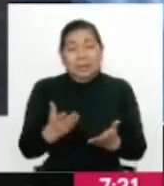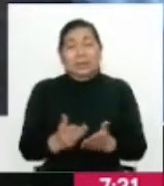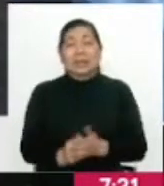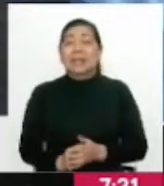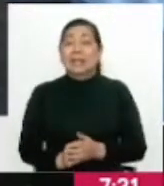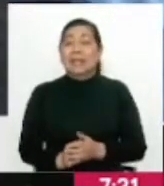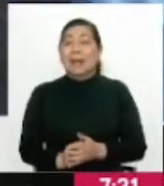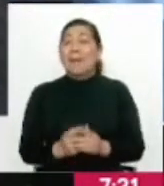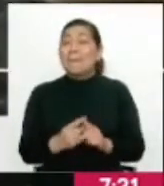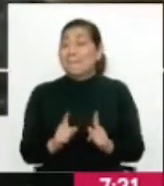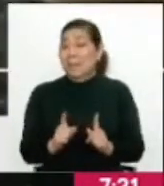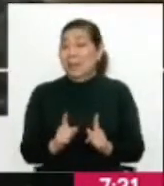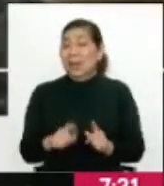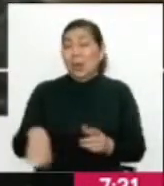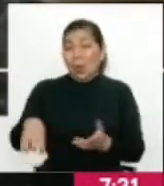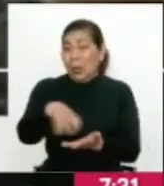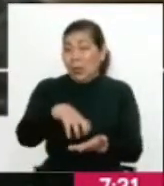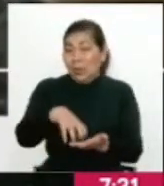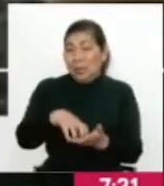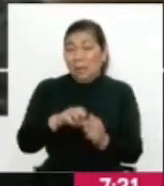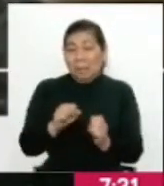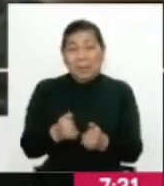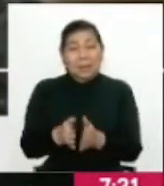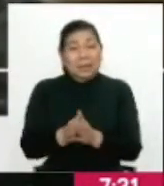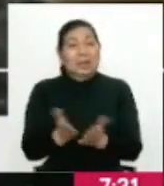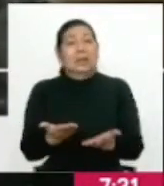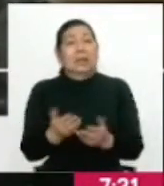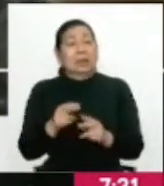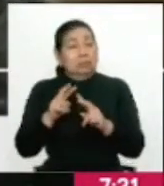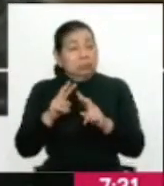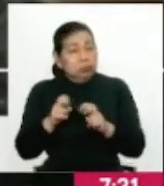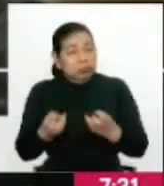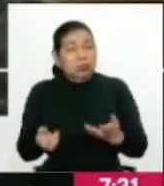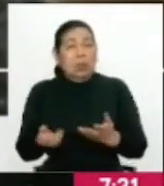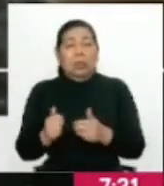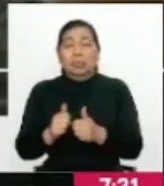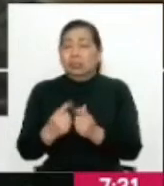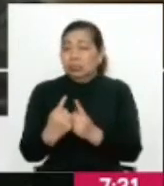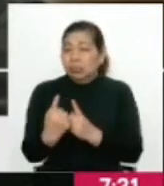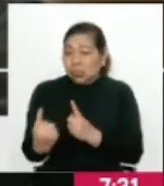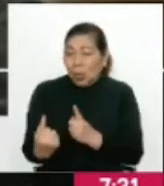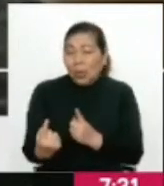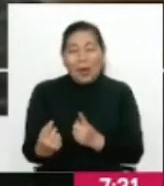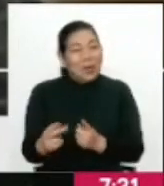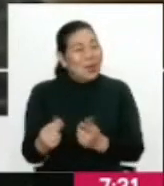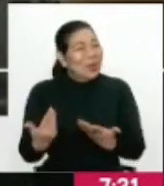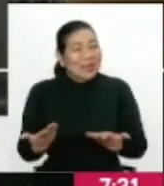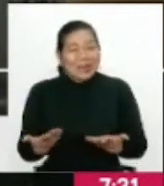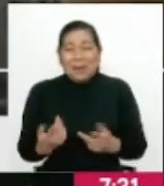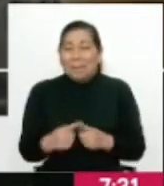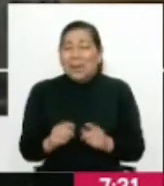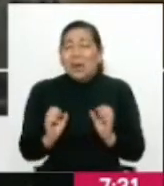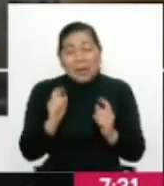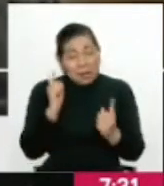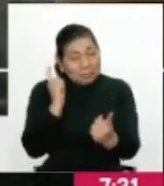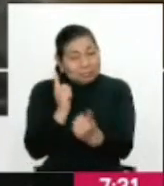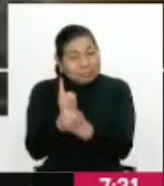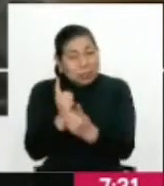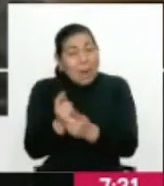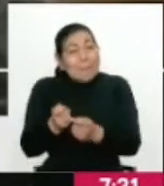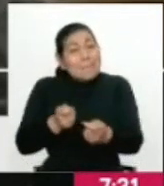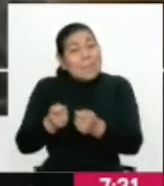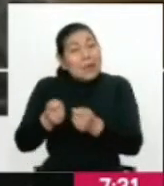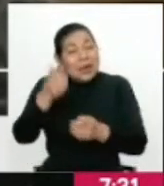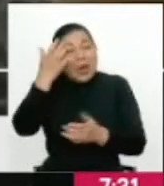concepto. Pero en la población general pedir testeo, aislamiento y todo ello no tiene sentido. Hoy hay que enfocarse en el